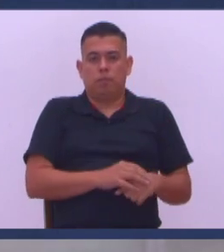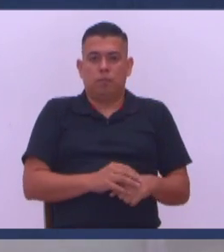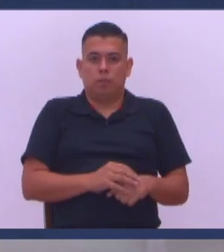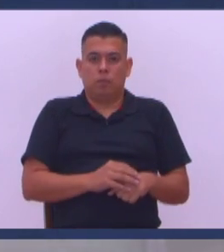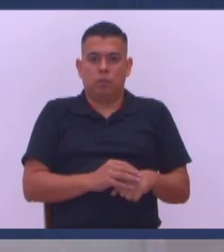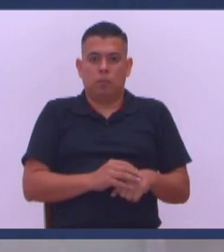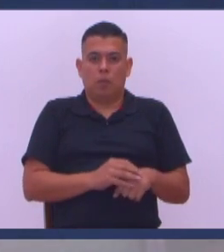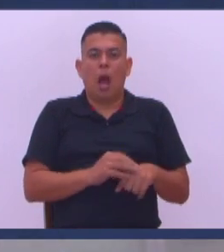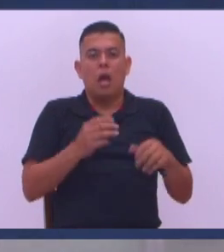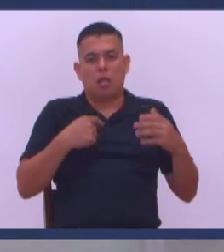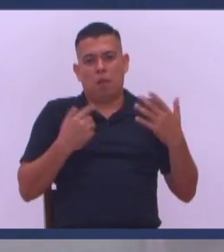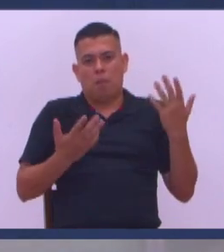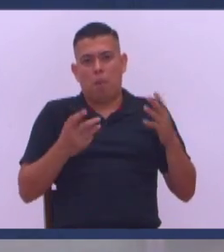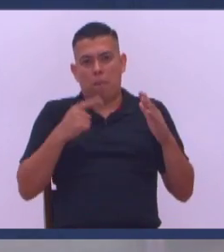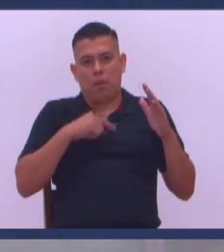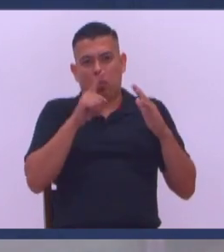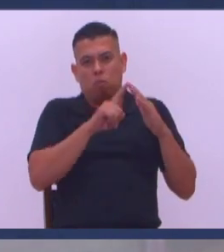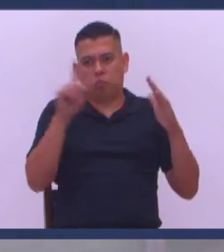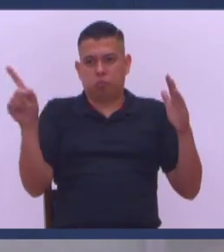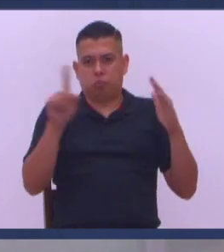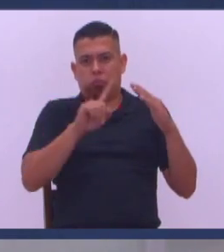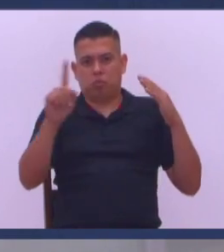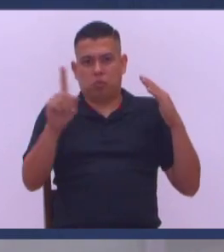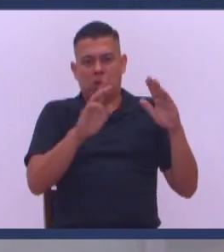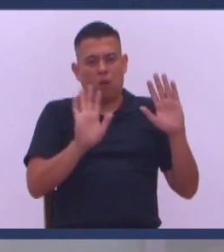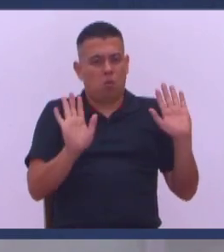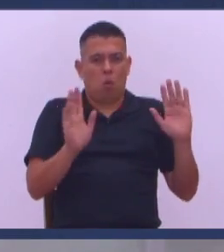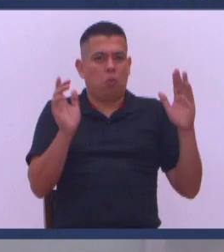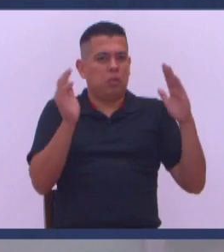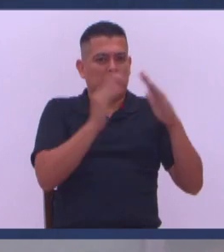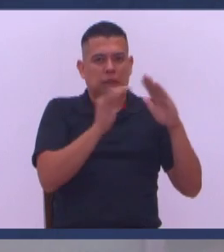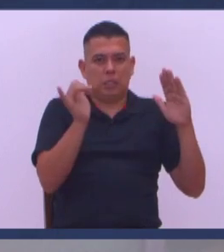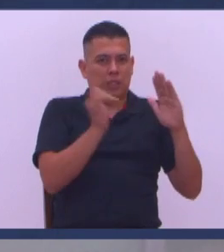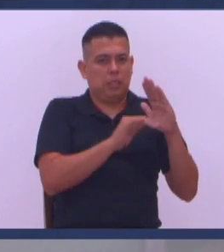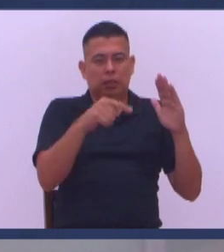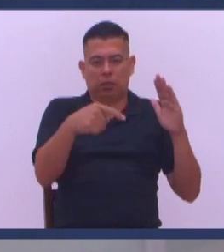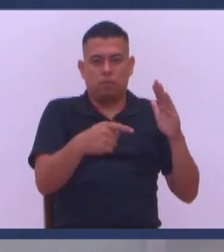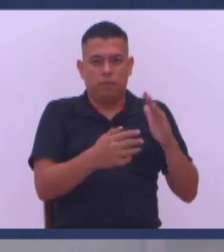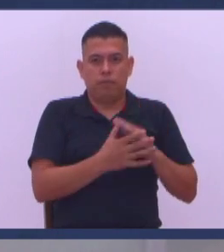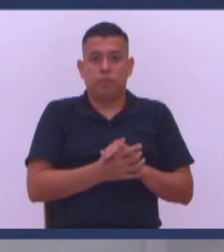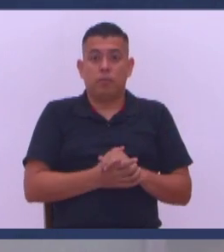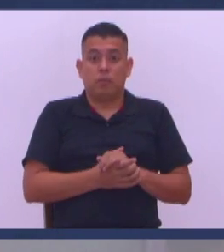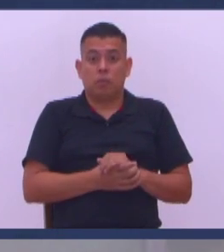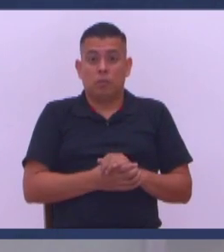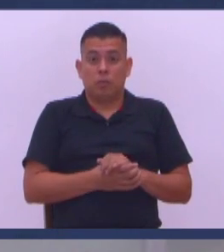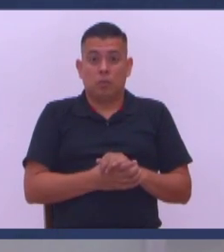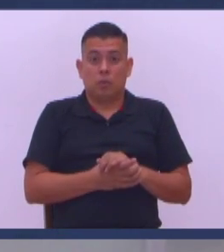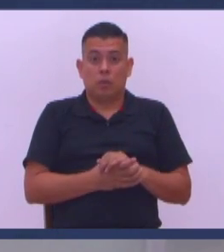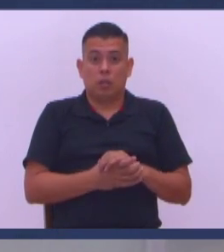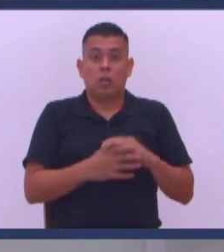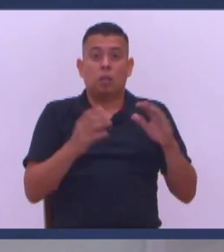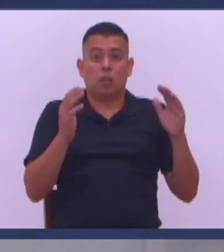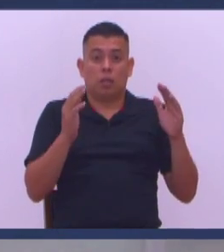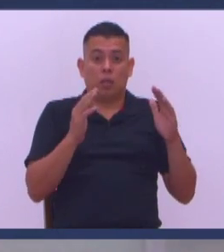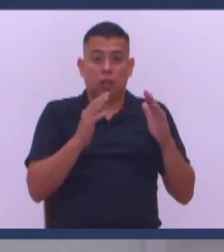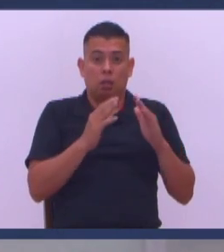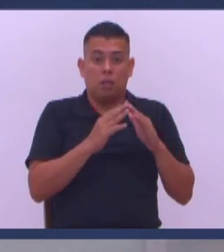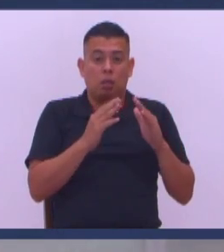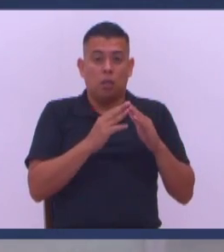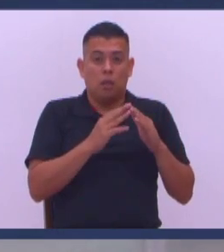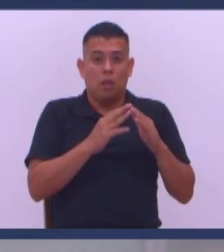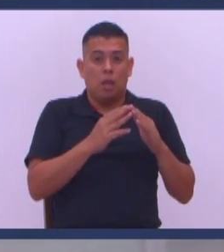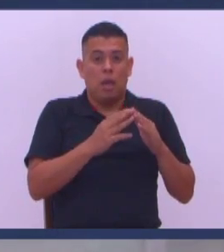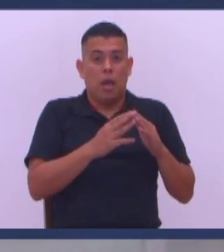Este no es motel Y he pasado Por etapas Tan difíciles Con anterioridad Que tengo que ir A sacar a sus Ex novias De los